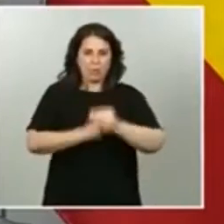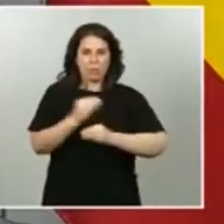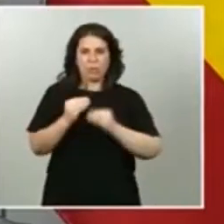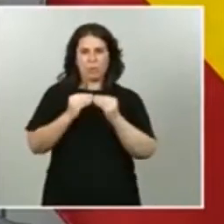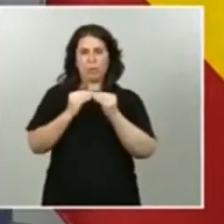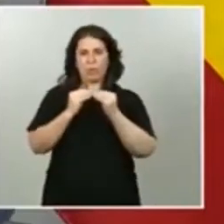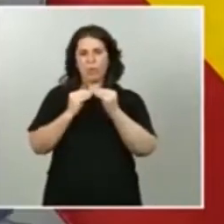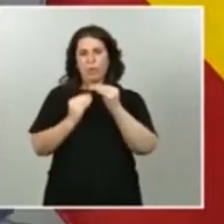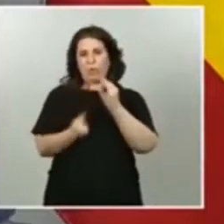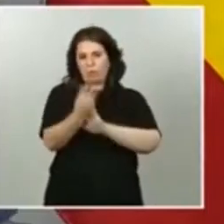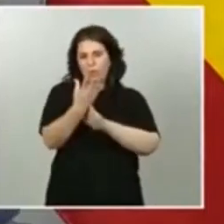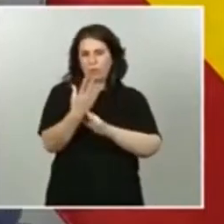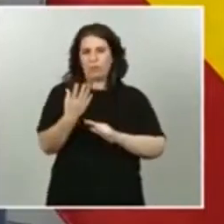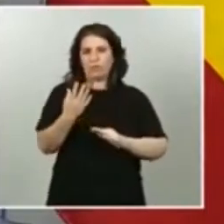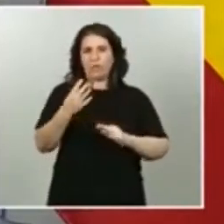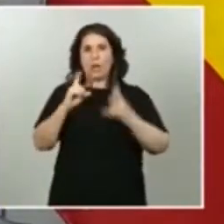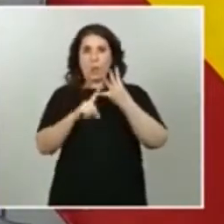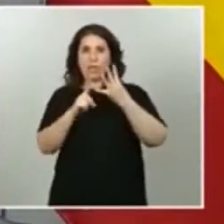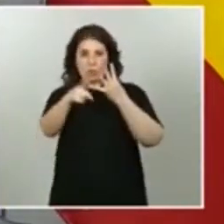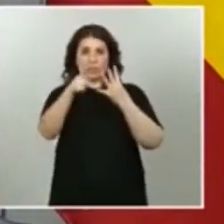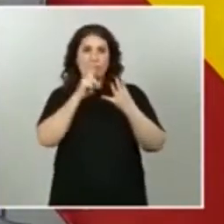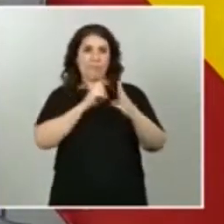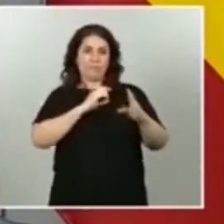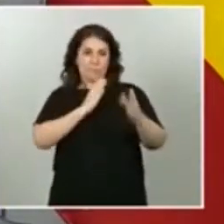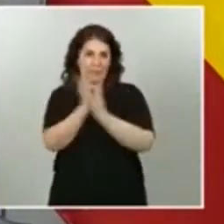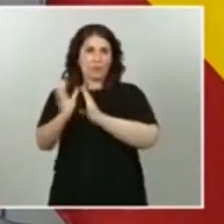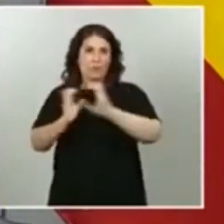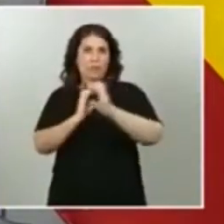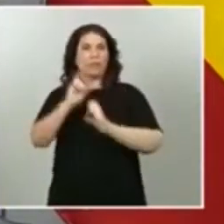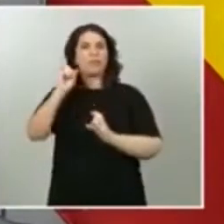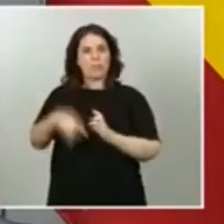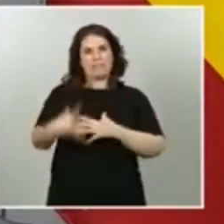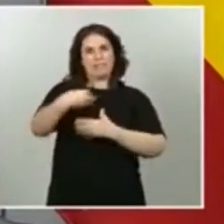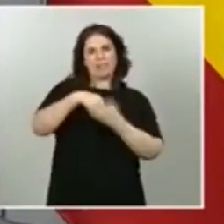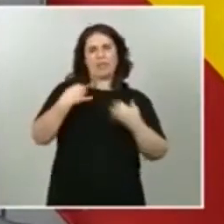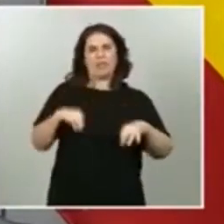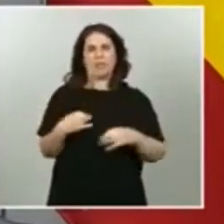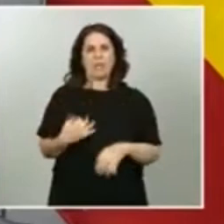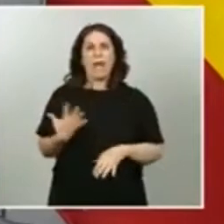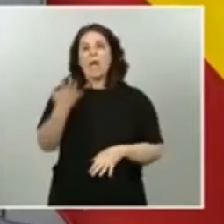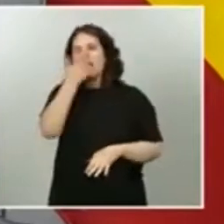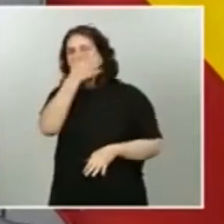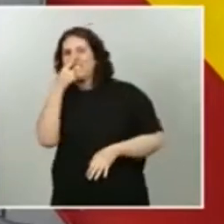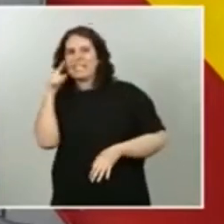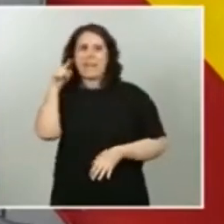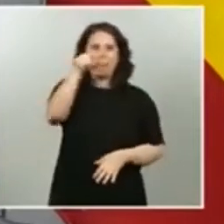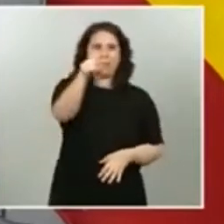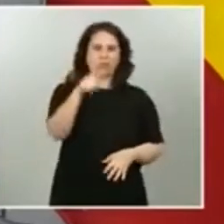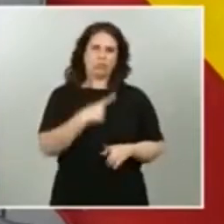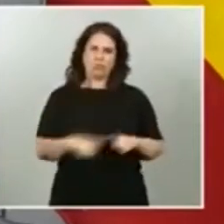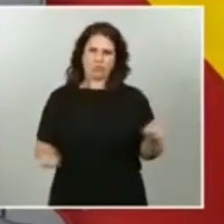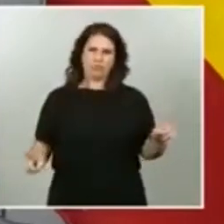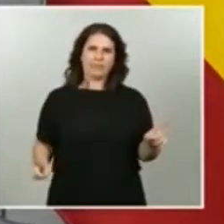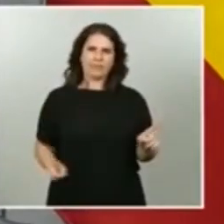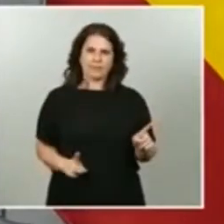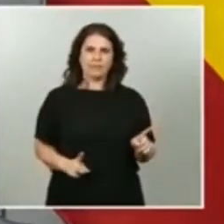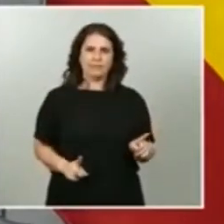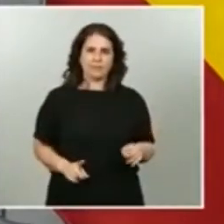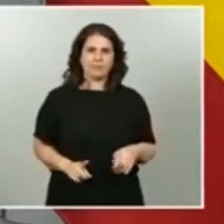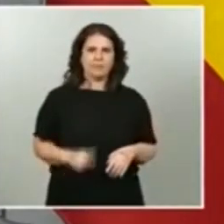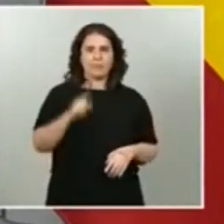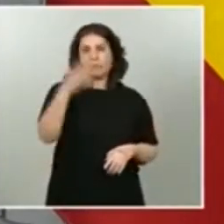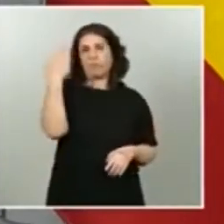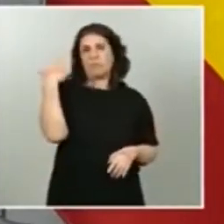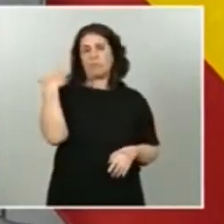de la normalidad. Los señalamientos son otra cosa diferente. Señalamientos vimos en mítines de Vox donde